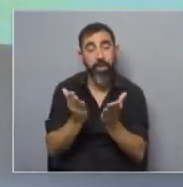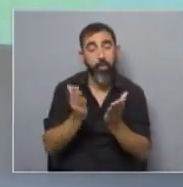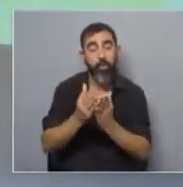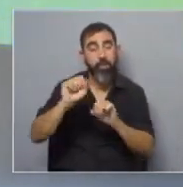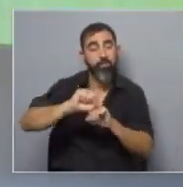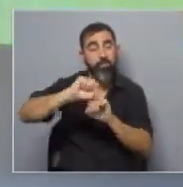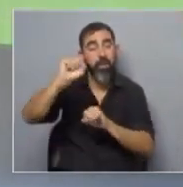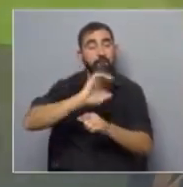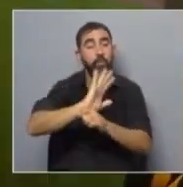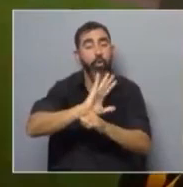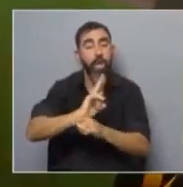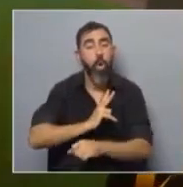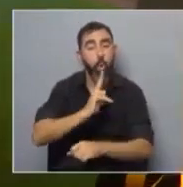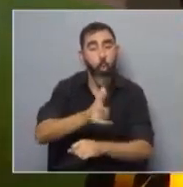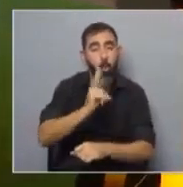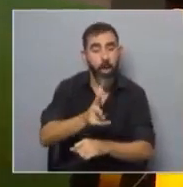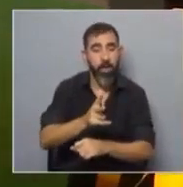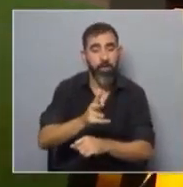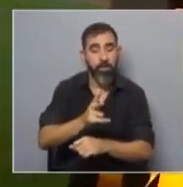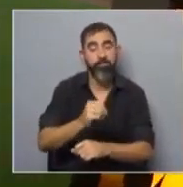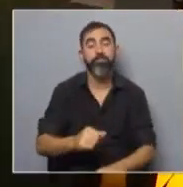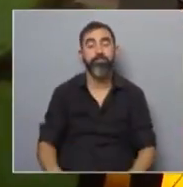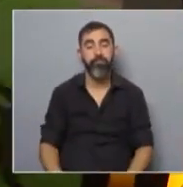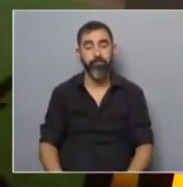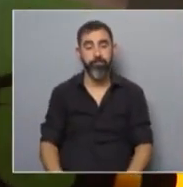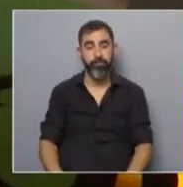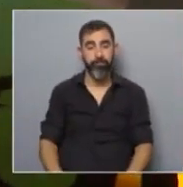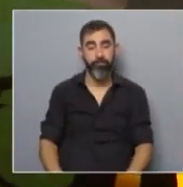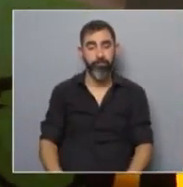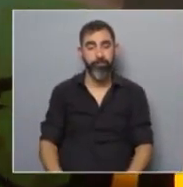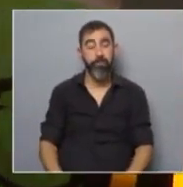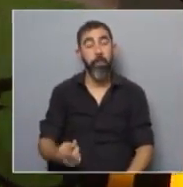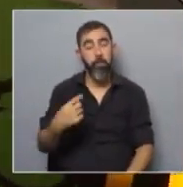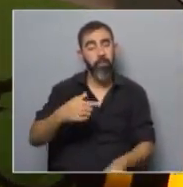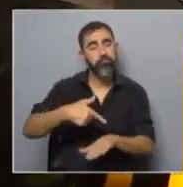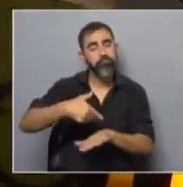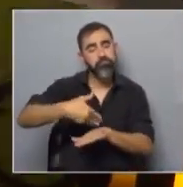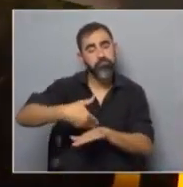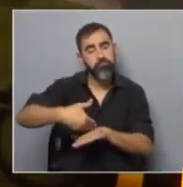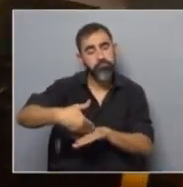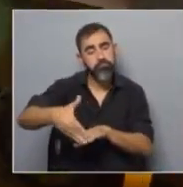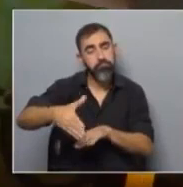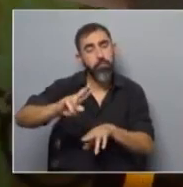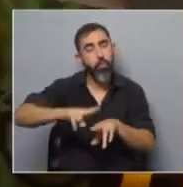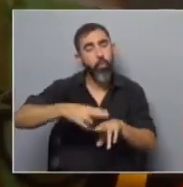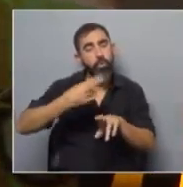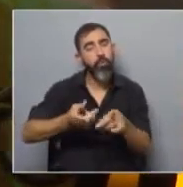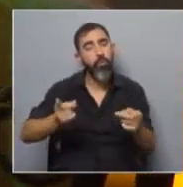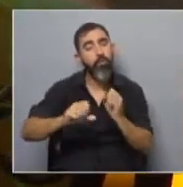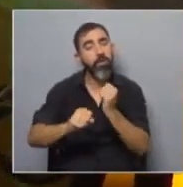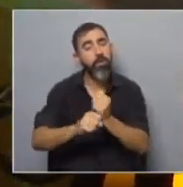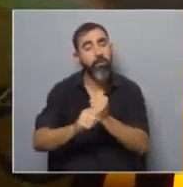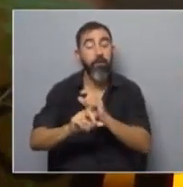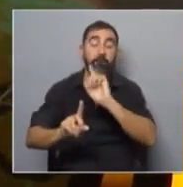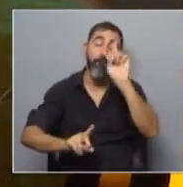licenciatura en Biología Humana, que es una carrera interdisciplinaria de Udelar. Pero con el tiempo, ¿a dónde volvió a trabajar? En